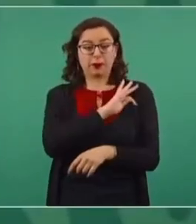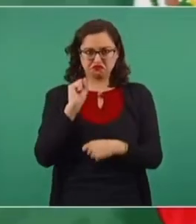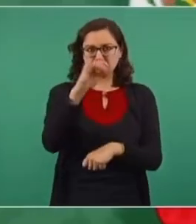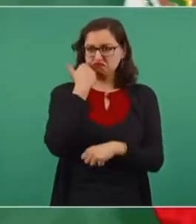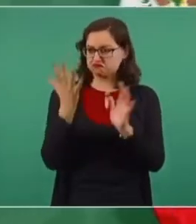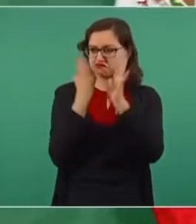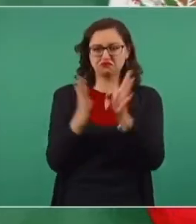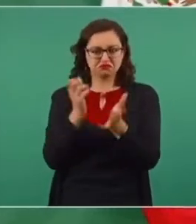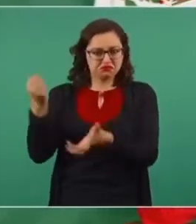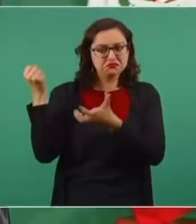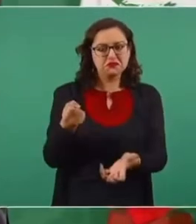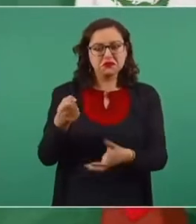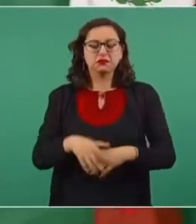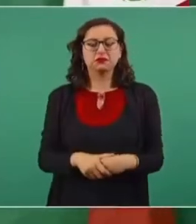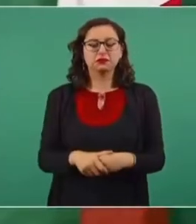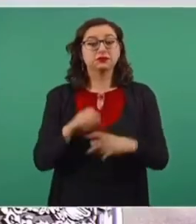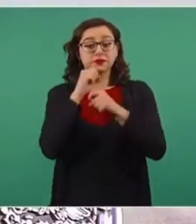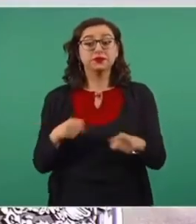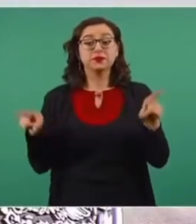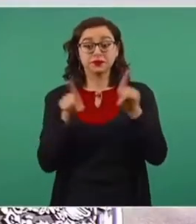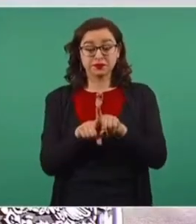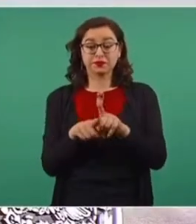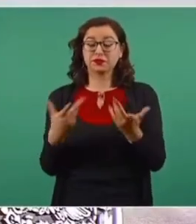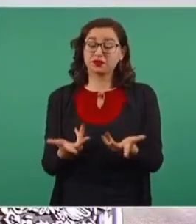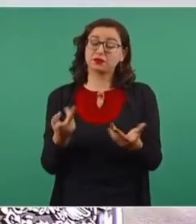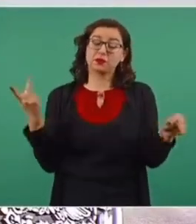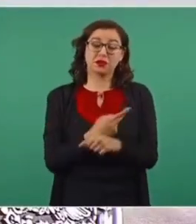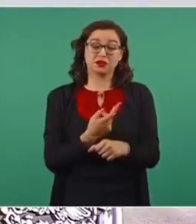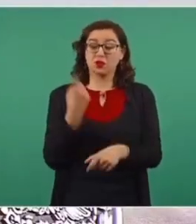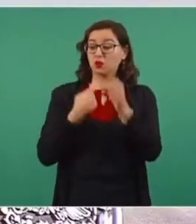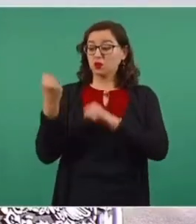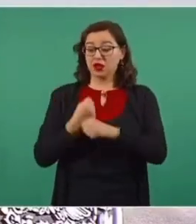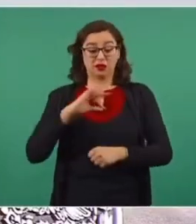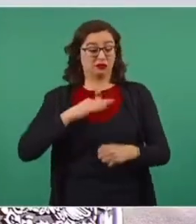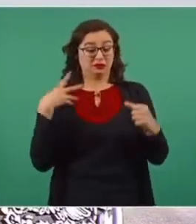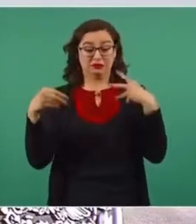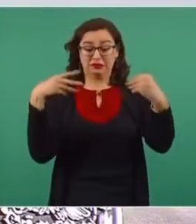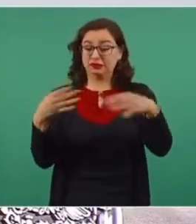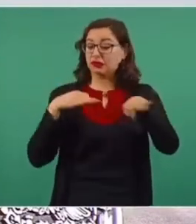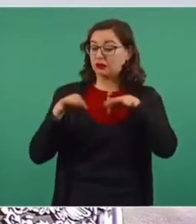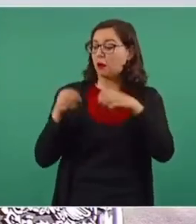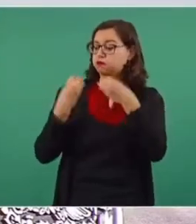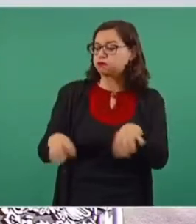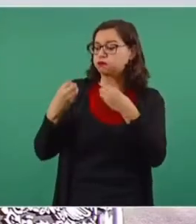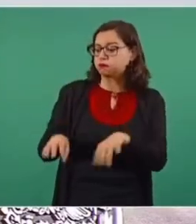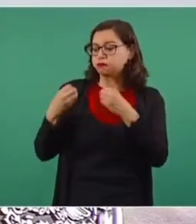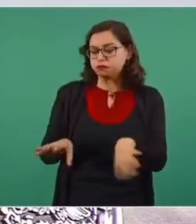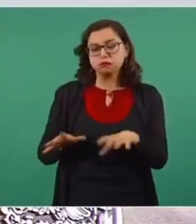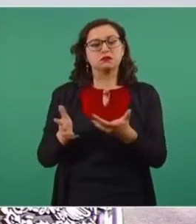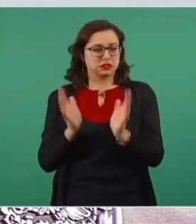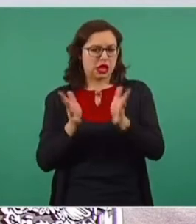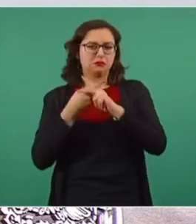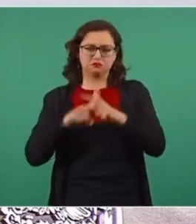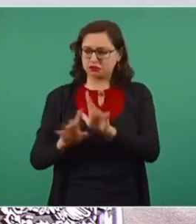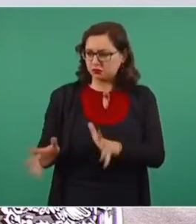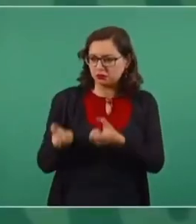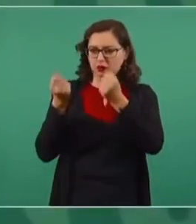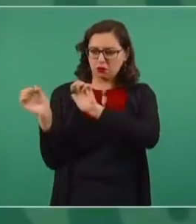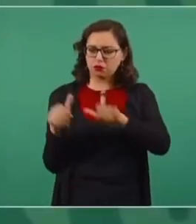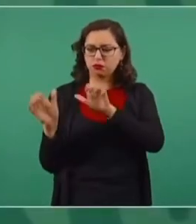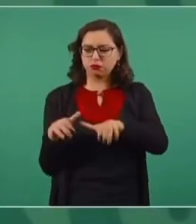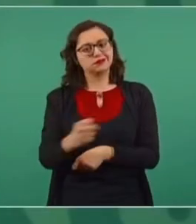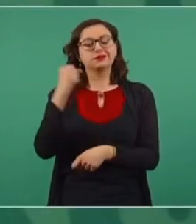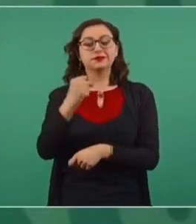económico. Estamos también recuperando los empleos perdidos por la pandemia. Vamos bien. No ha habido